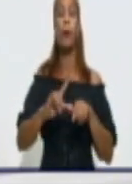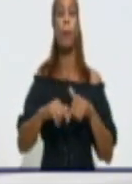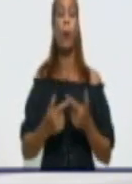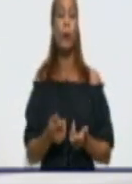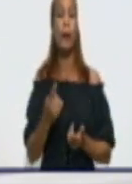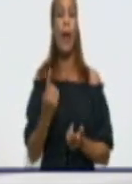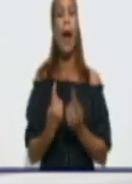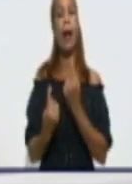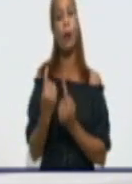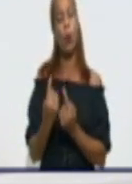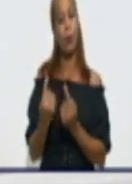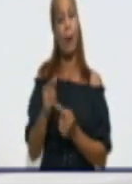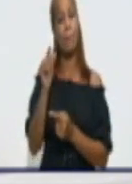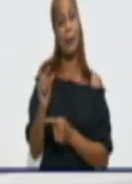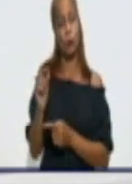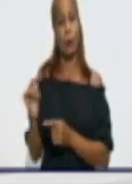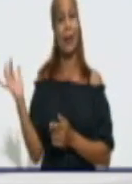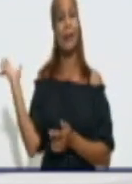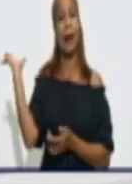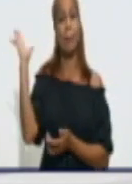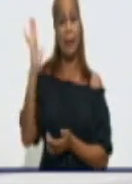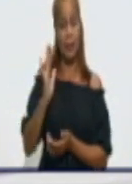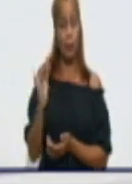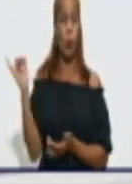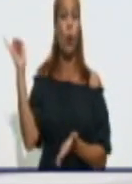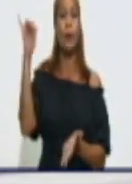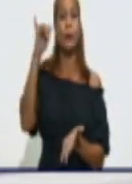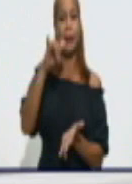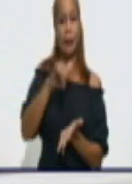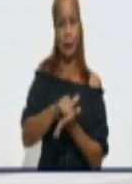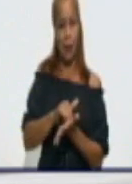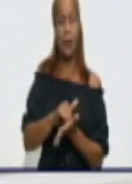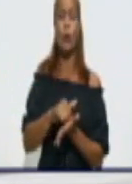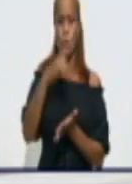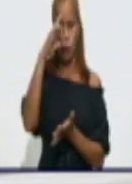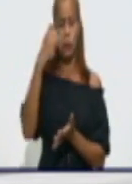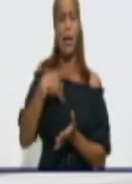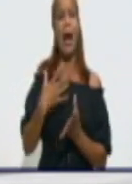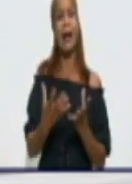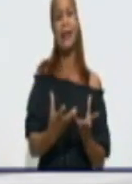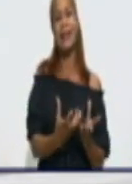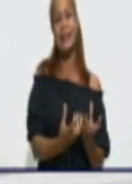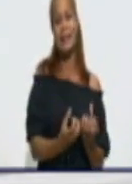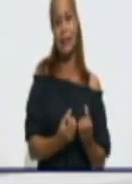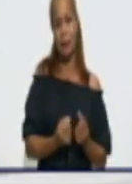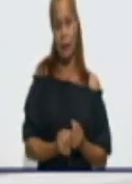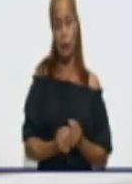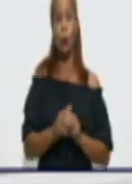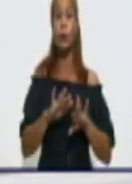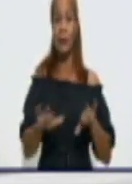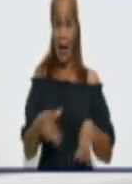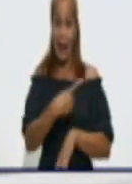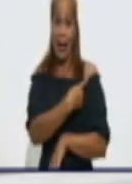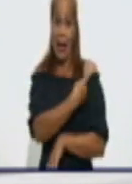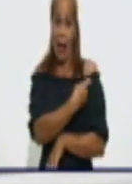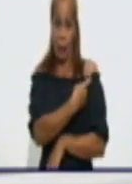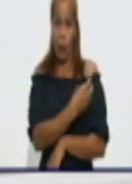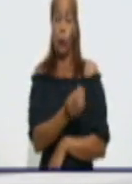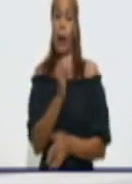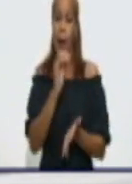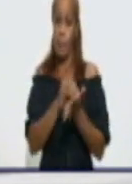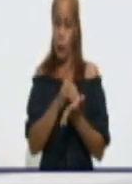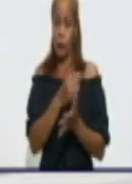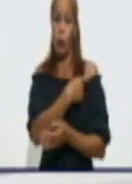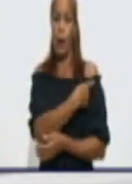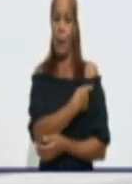están viniendo del extranjero han recibido, los residentes en el extranjero, han recibido las vacunas en los diferentes países de